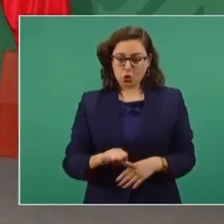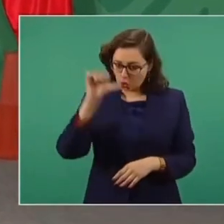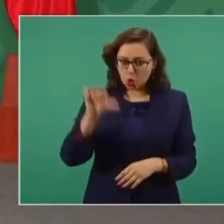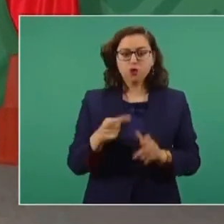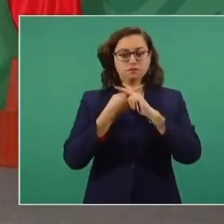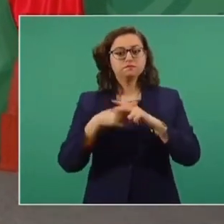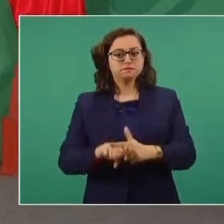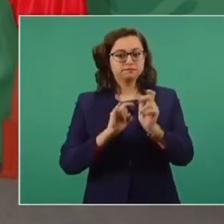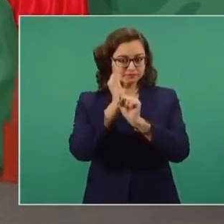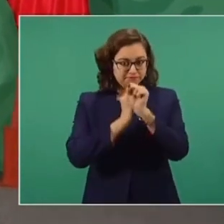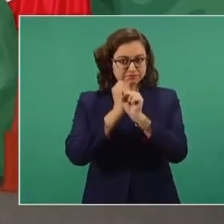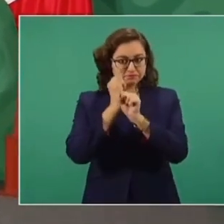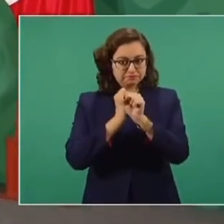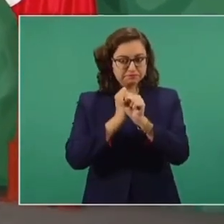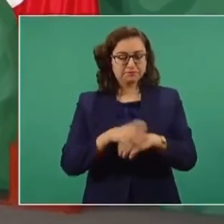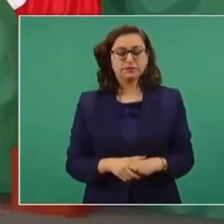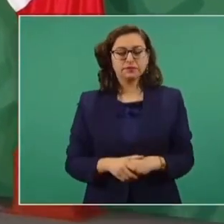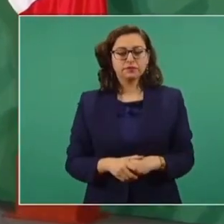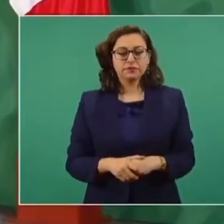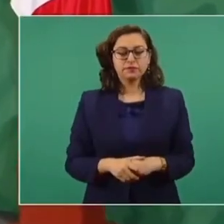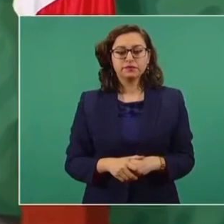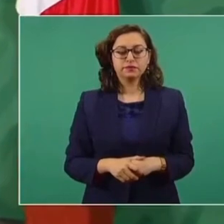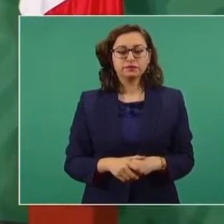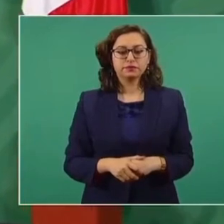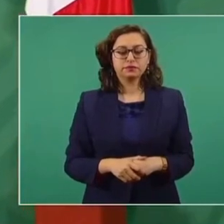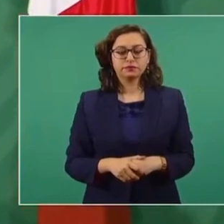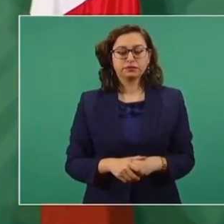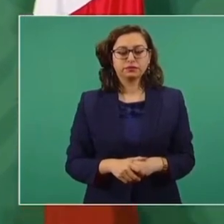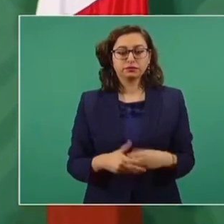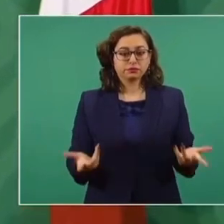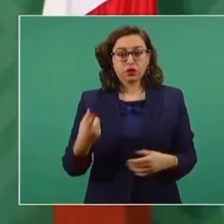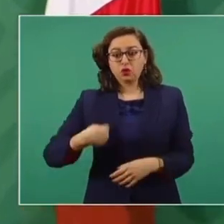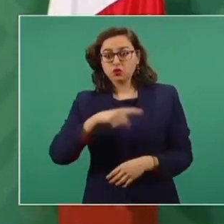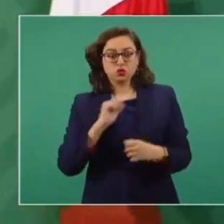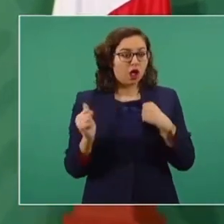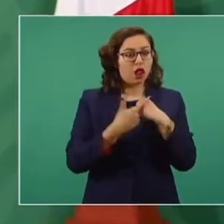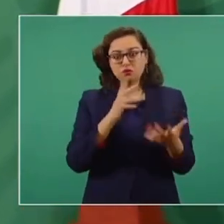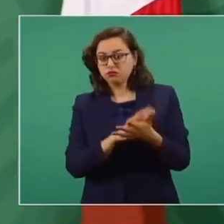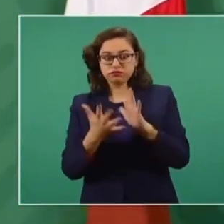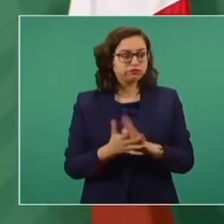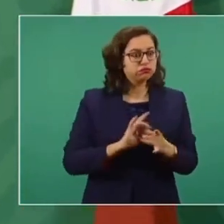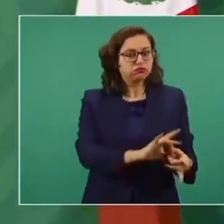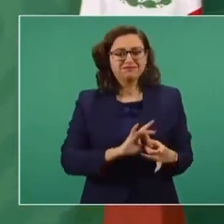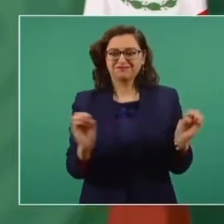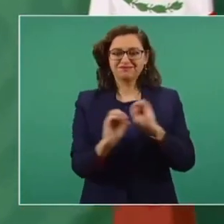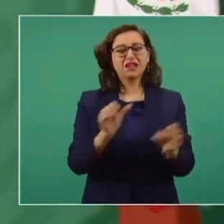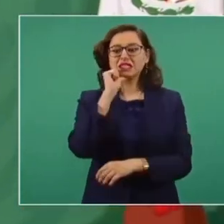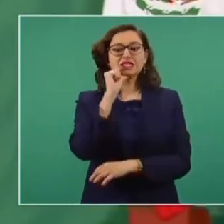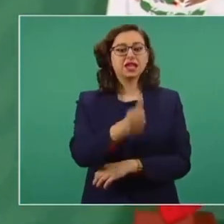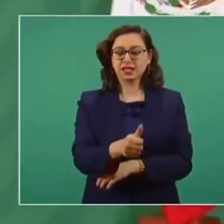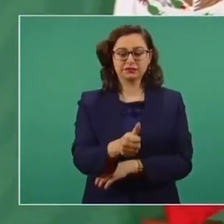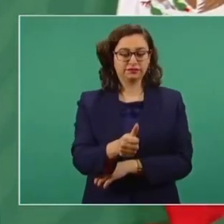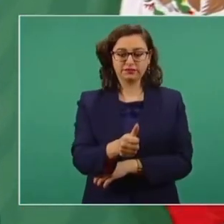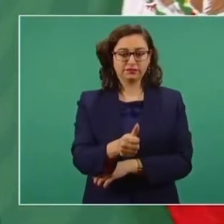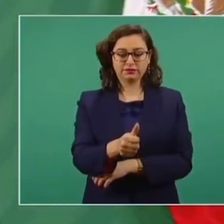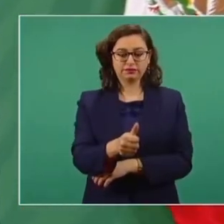iniciamos la investigación. Nosotros no tenemos relaciones de complicidad con nadie, no hay